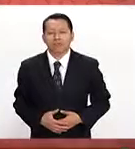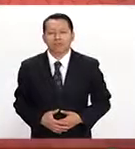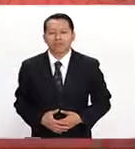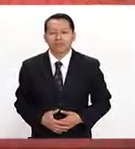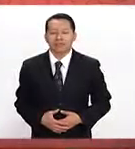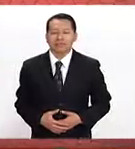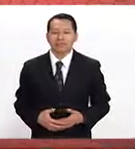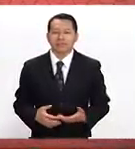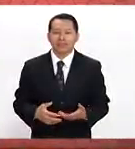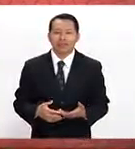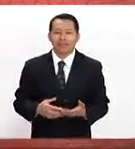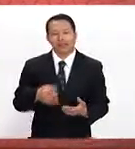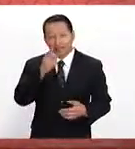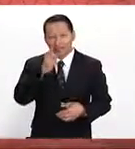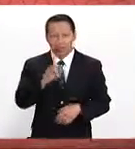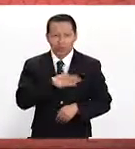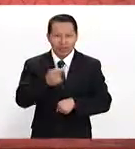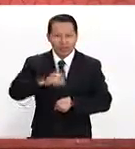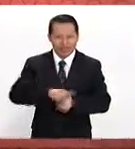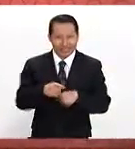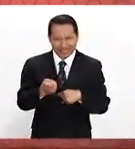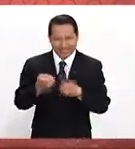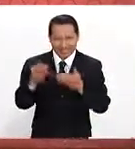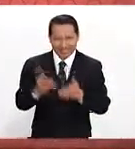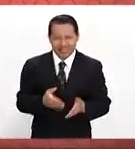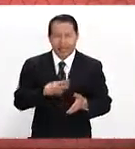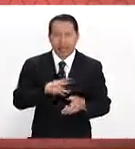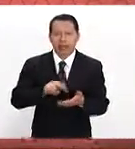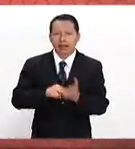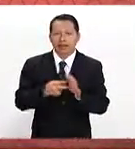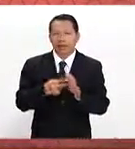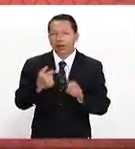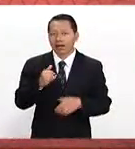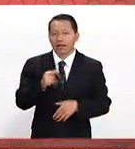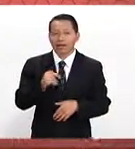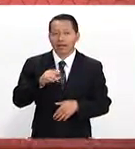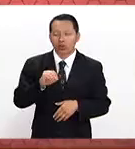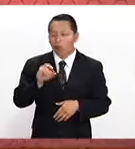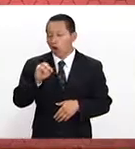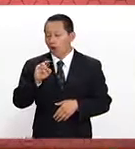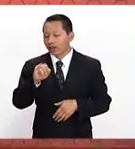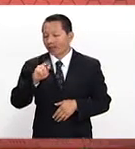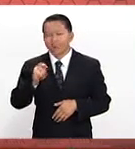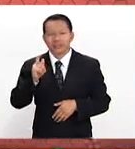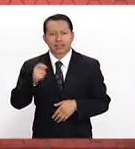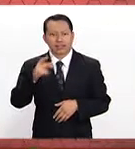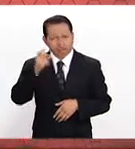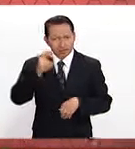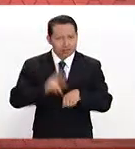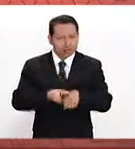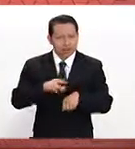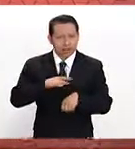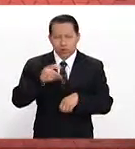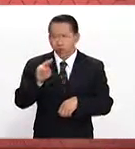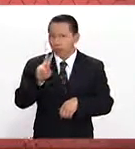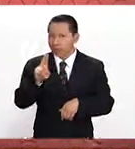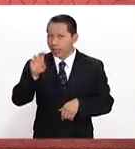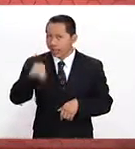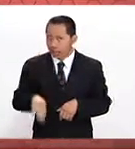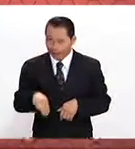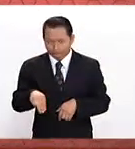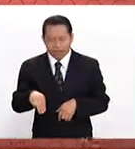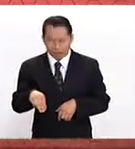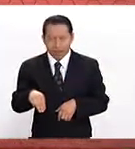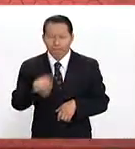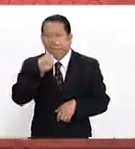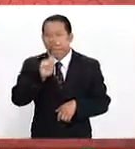Le damos los buenos días aquí en el estudio al ingeniero Gilberto Ortiz Flores, el rector del campus hispano de la Universidad del Valle de México, quien nos